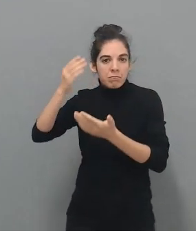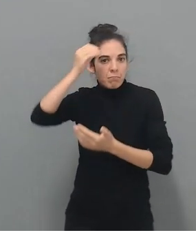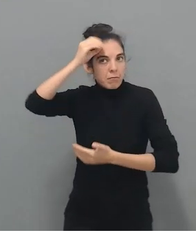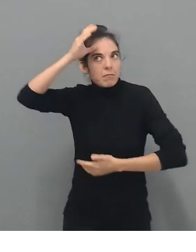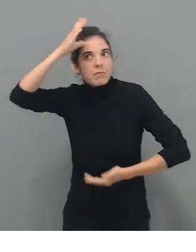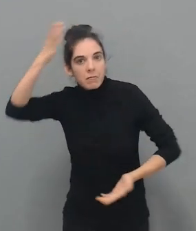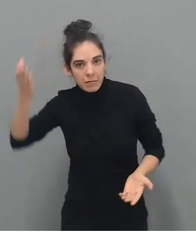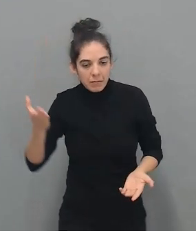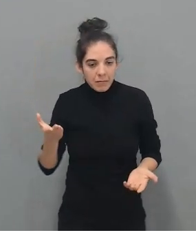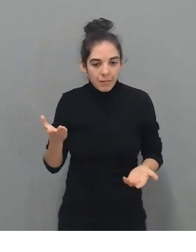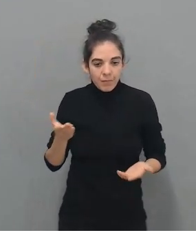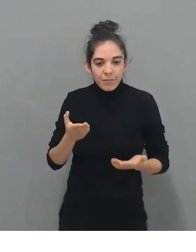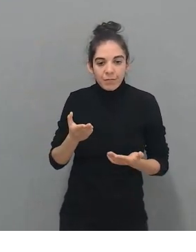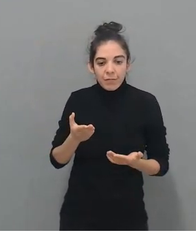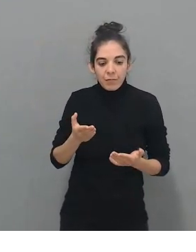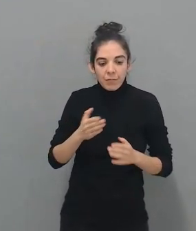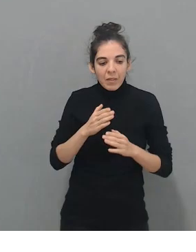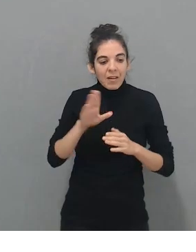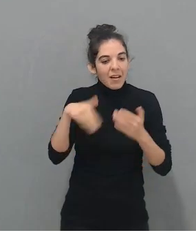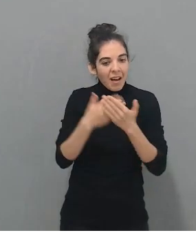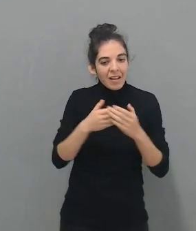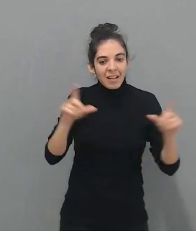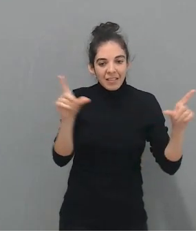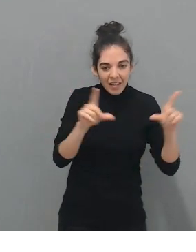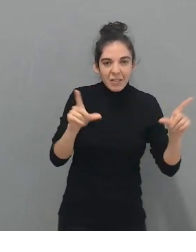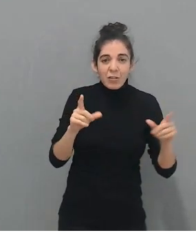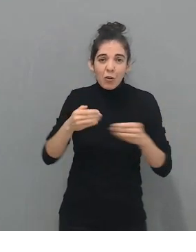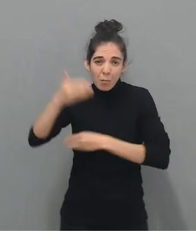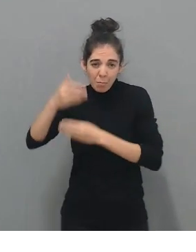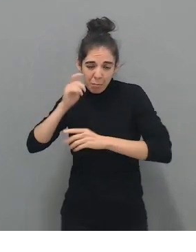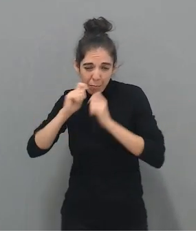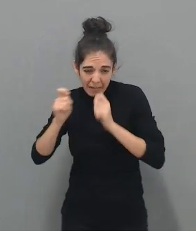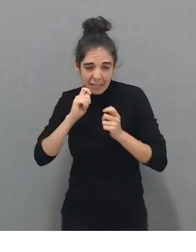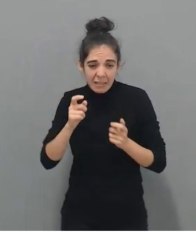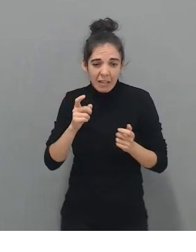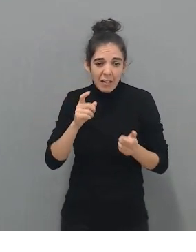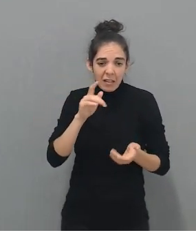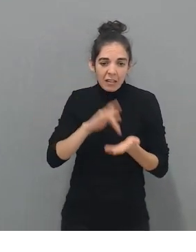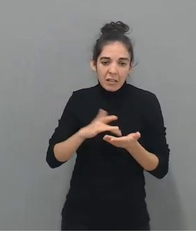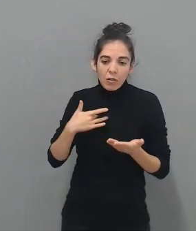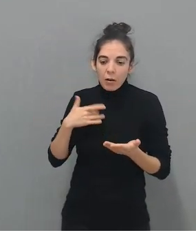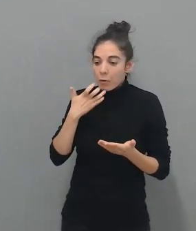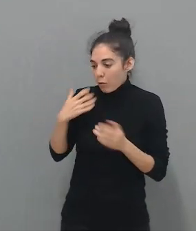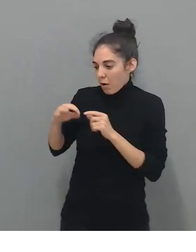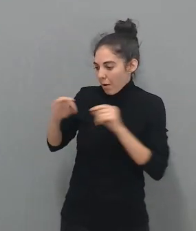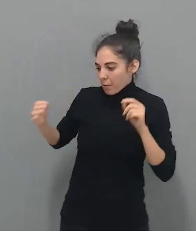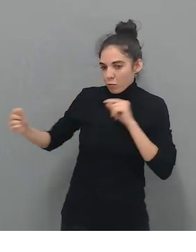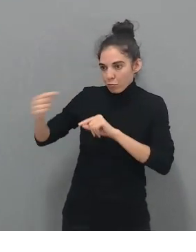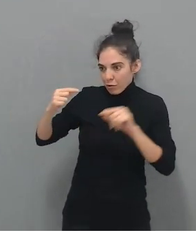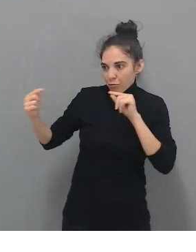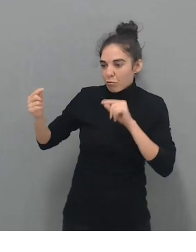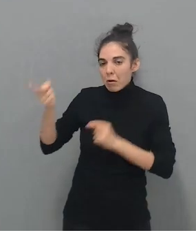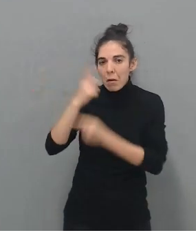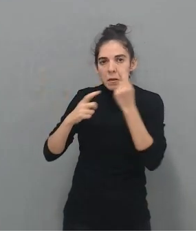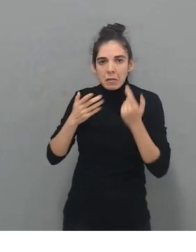Pero al final he escuchado a gente hablar en televisión, en presa, con tus propios amigos, cuántas discusiones no tenemos con nuestros amigos opinando de cosas que…